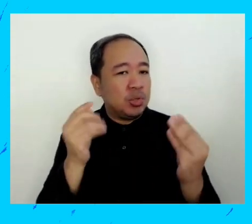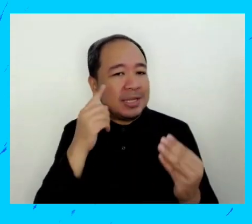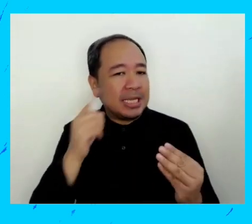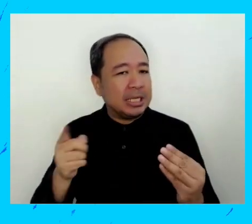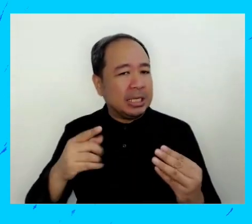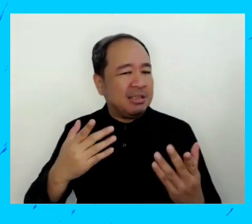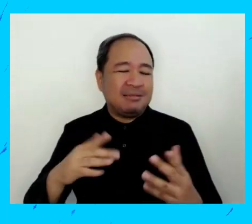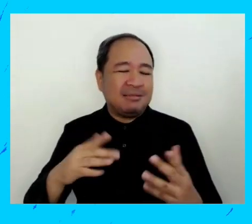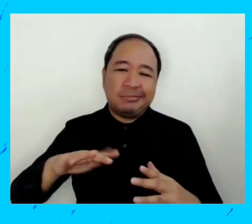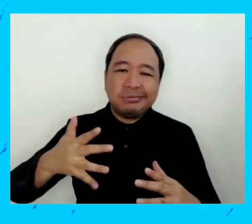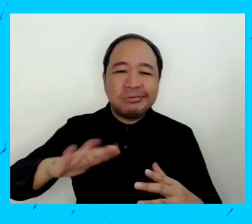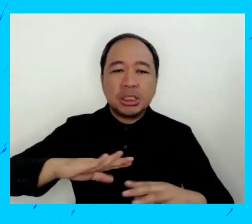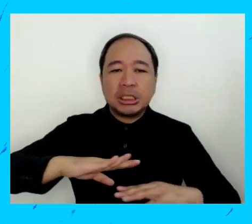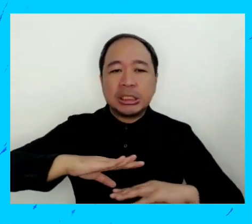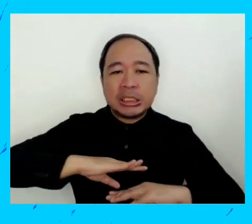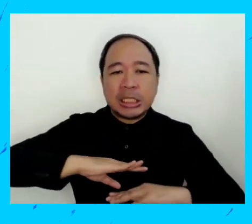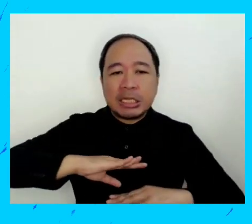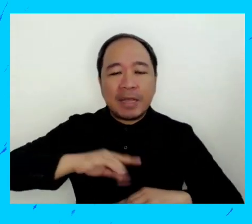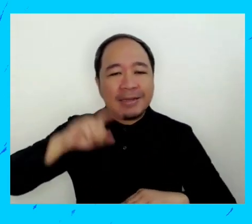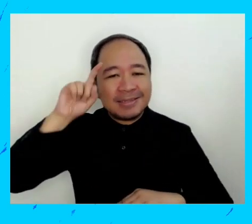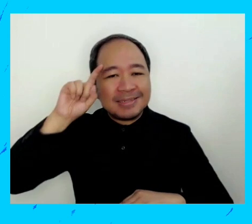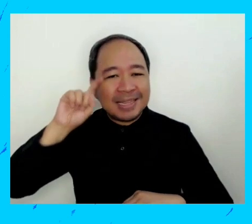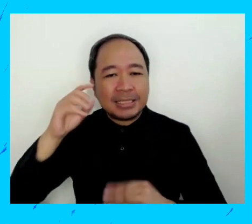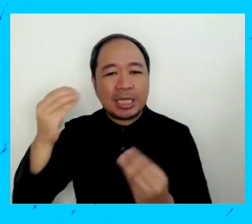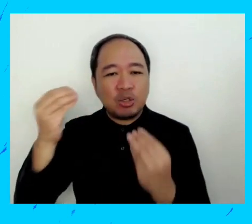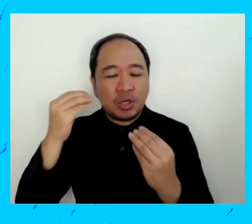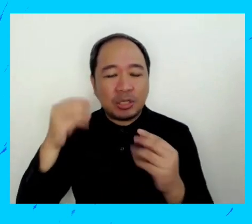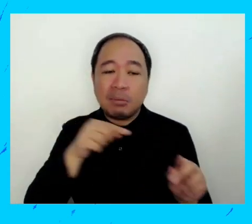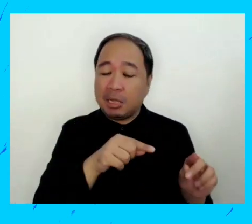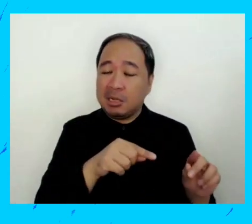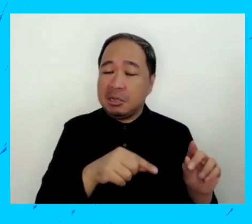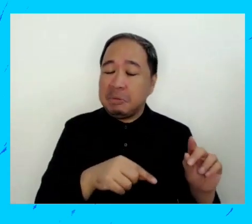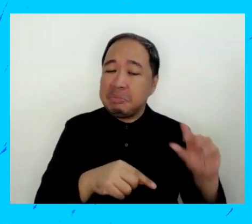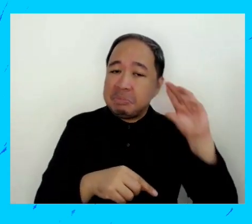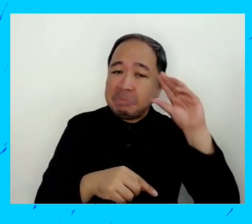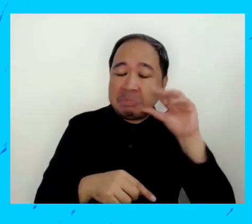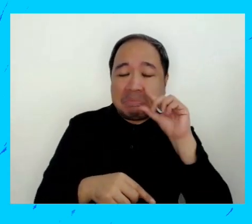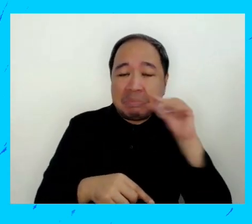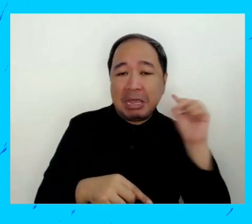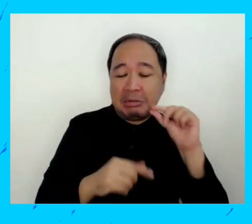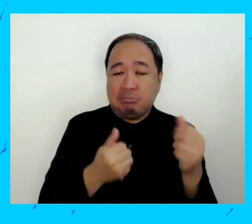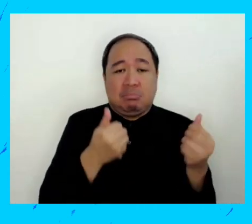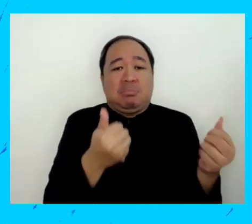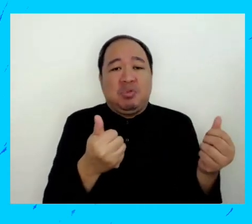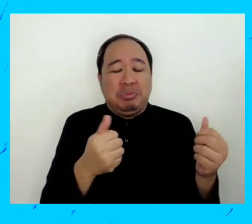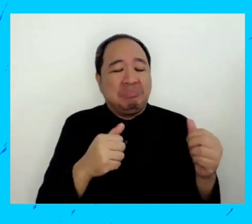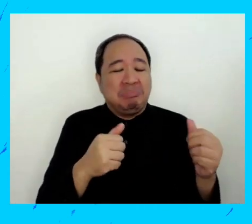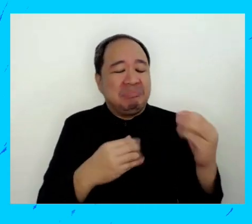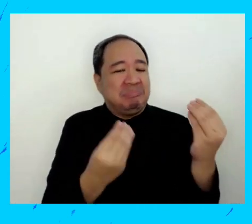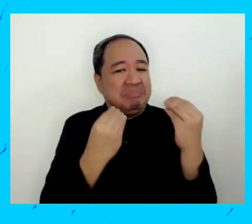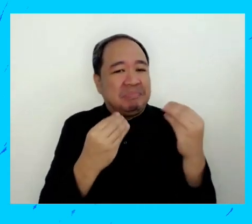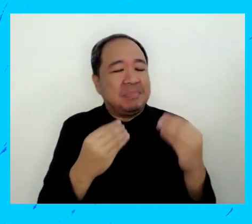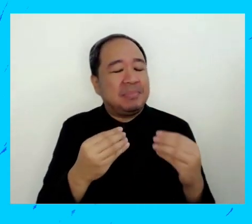hechos con la educación sexual